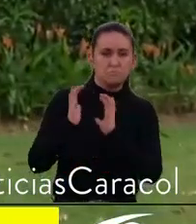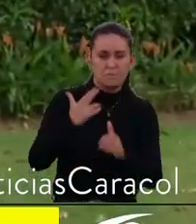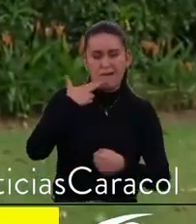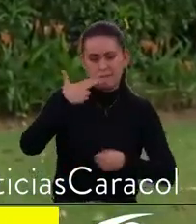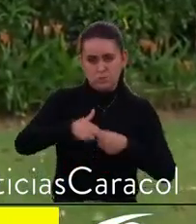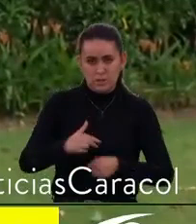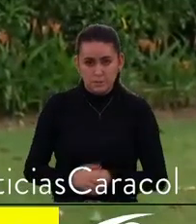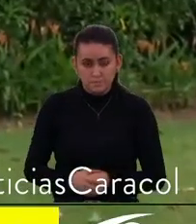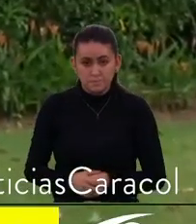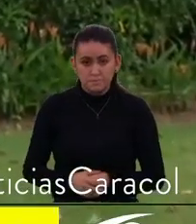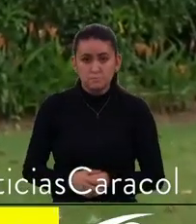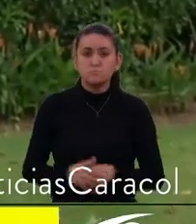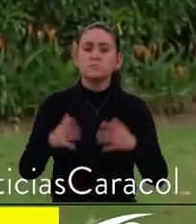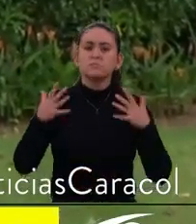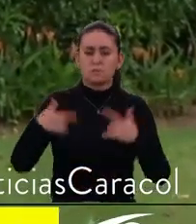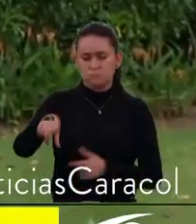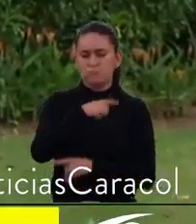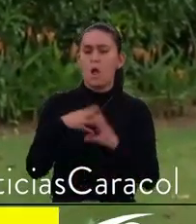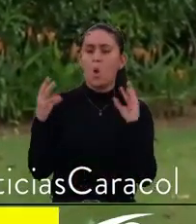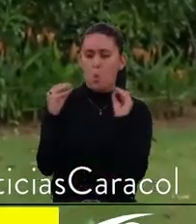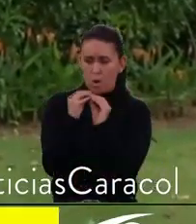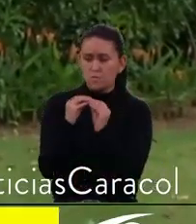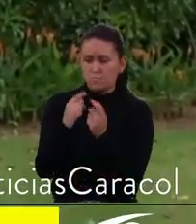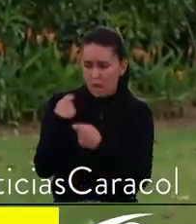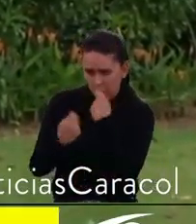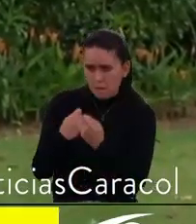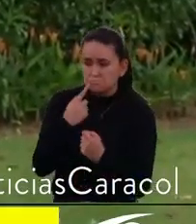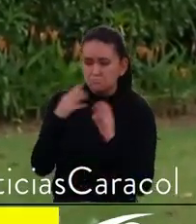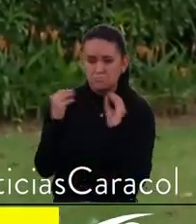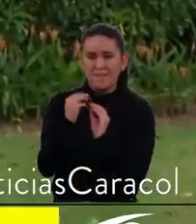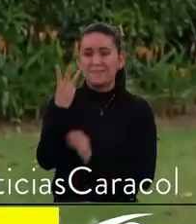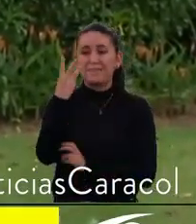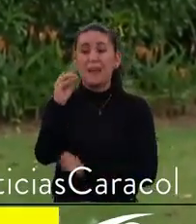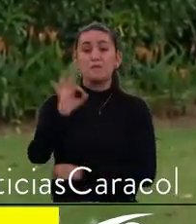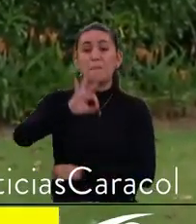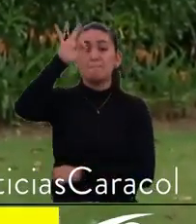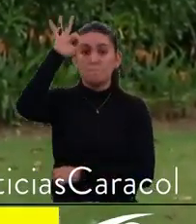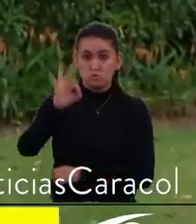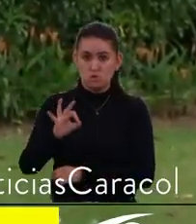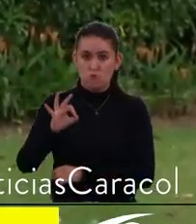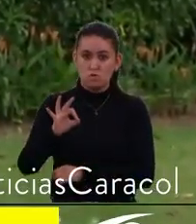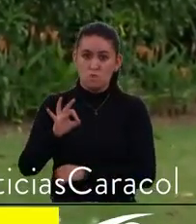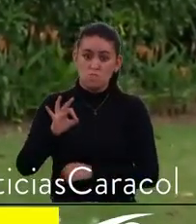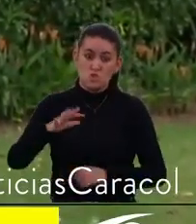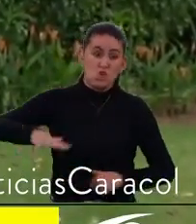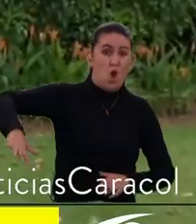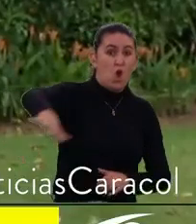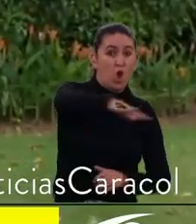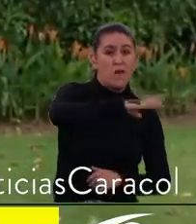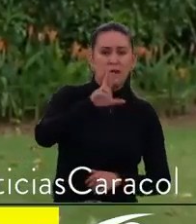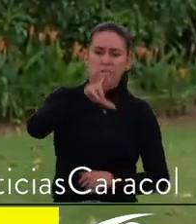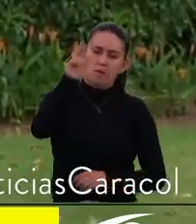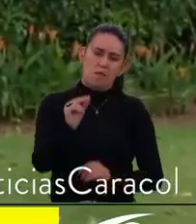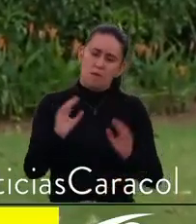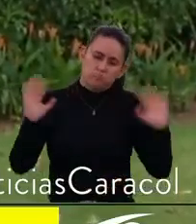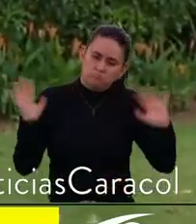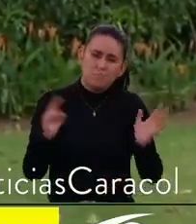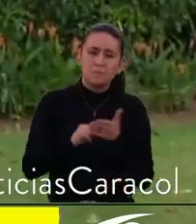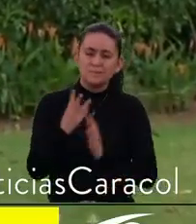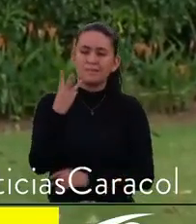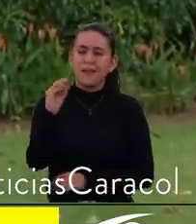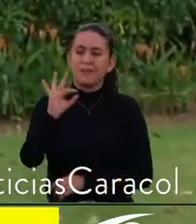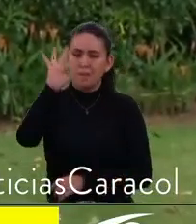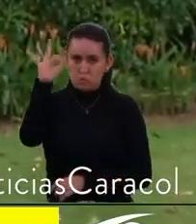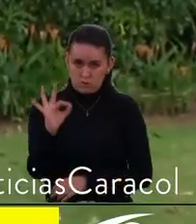Hemos logrado un acuerdo de abastecimiento del 30% de la capacidad del departamento de Risaralda y el 30% de la capacidad del